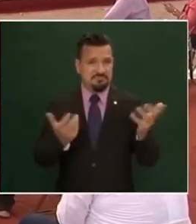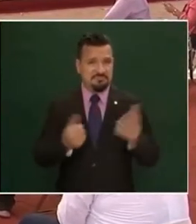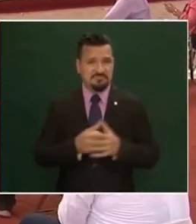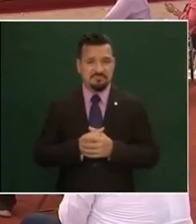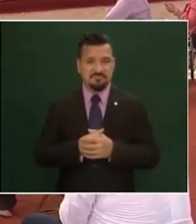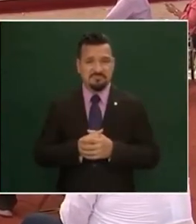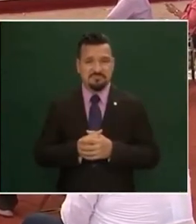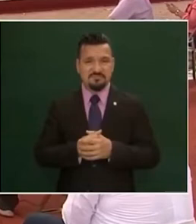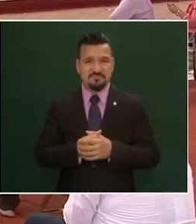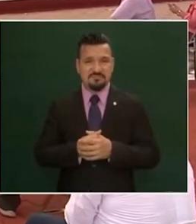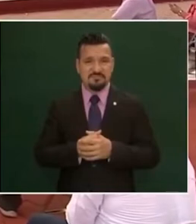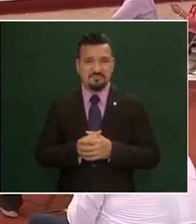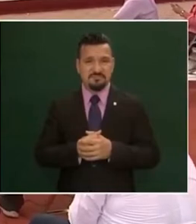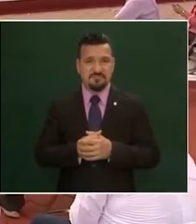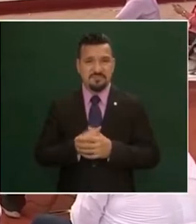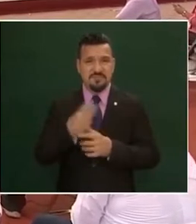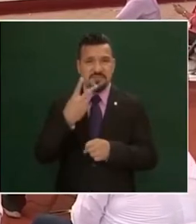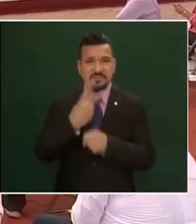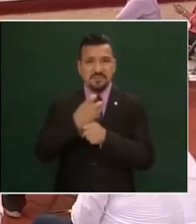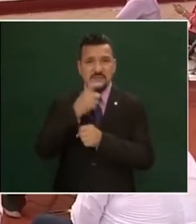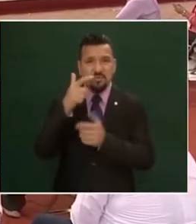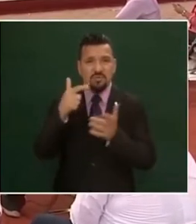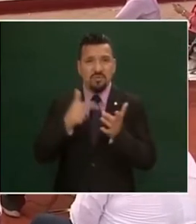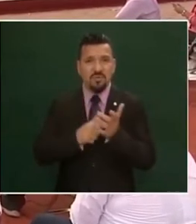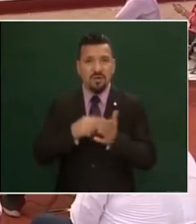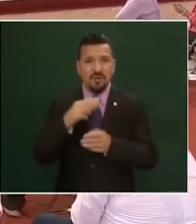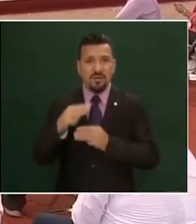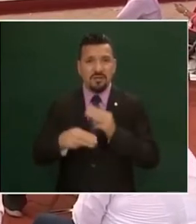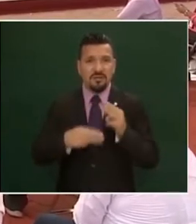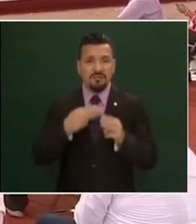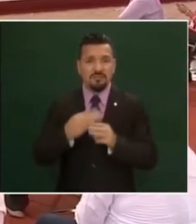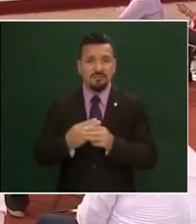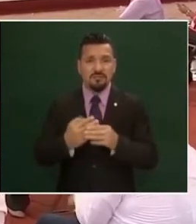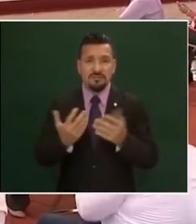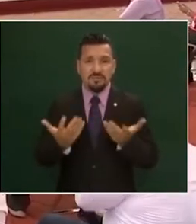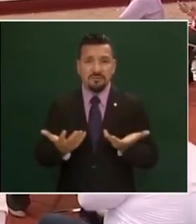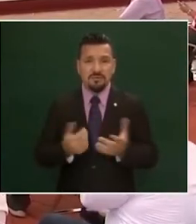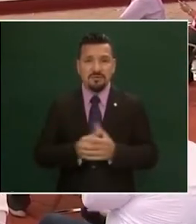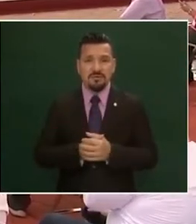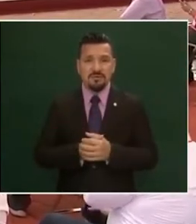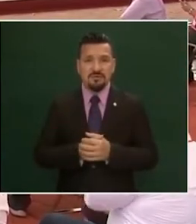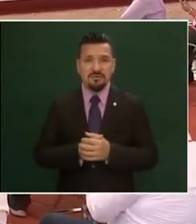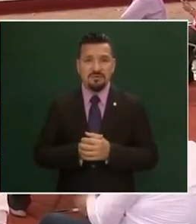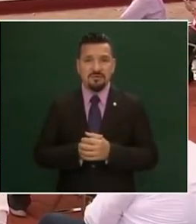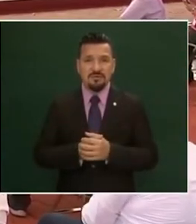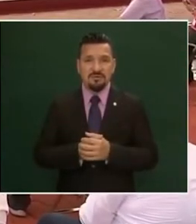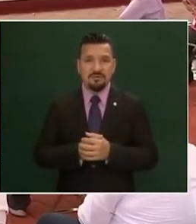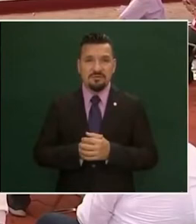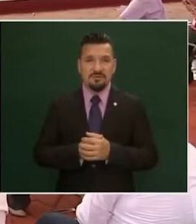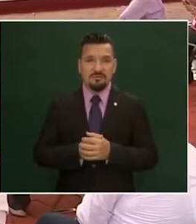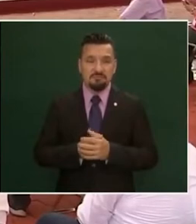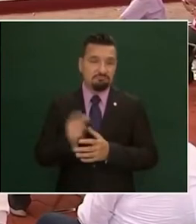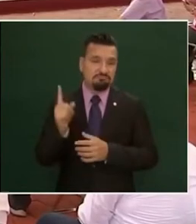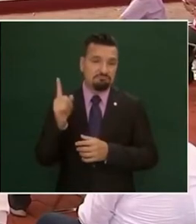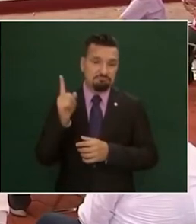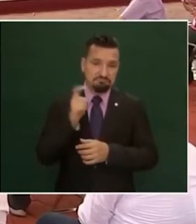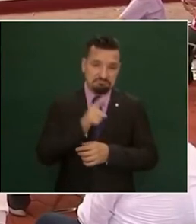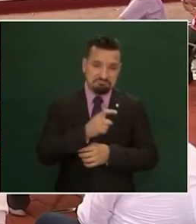estamos en segundo lugar no podemos este está durísimo este